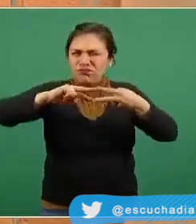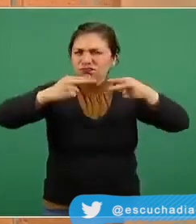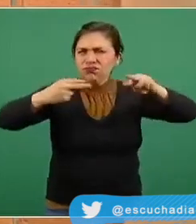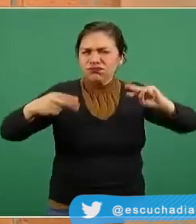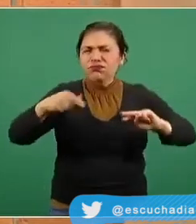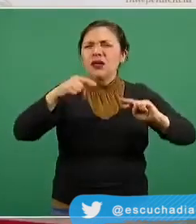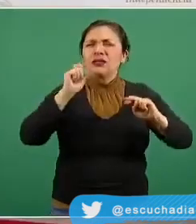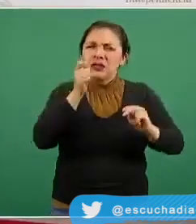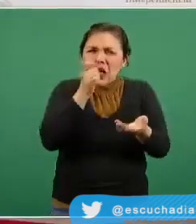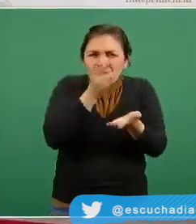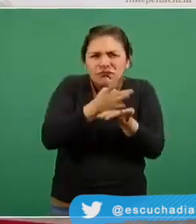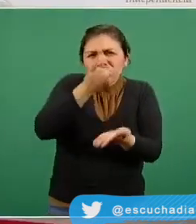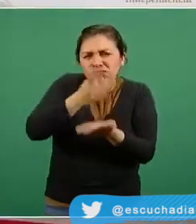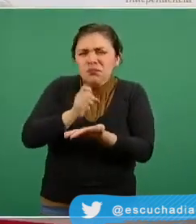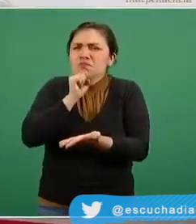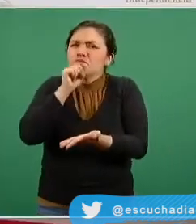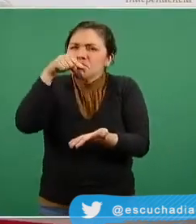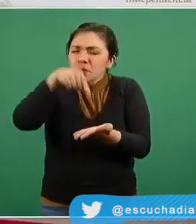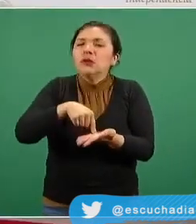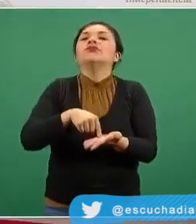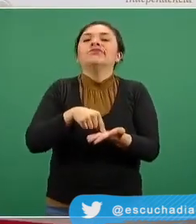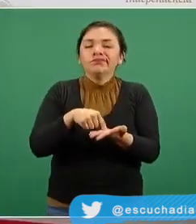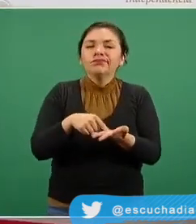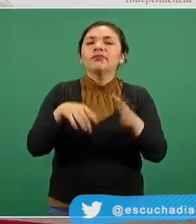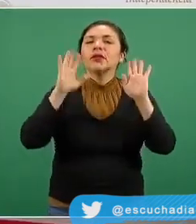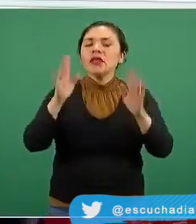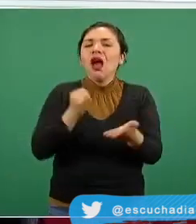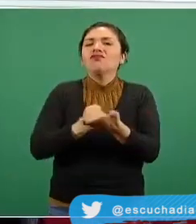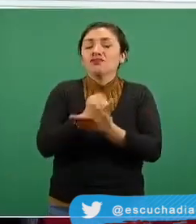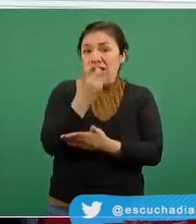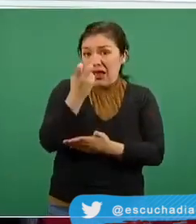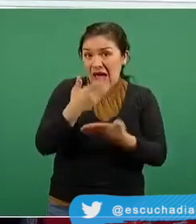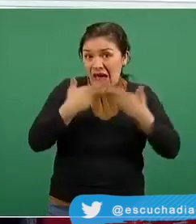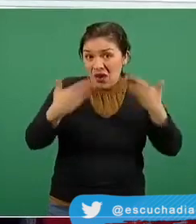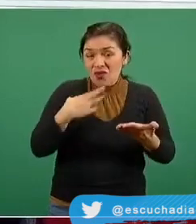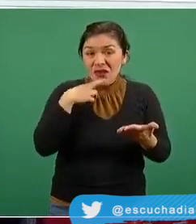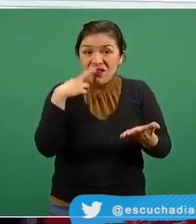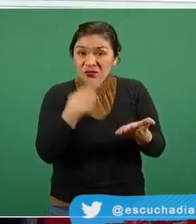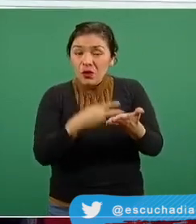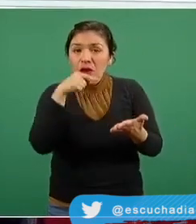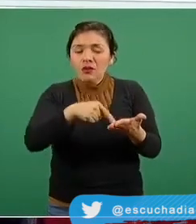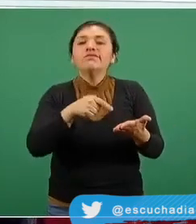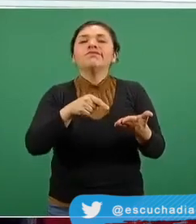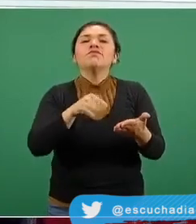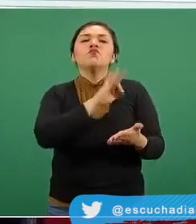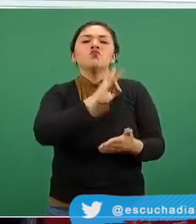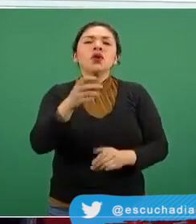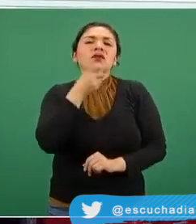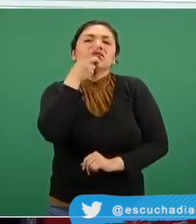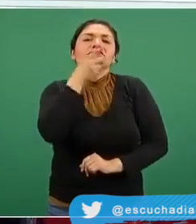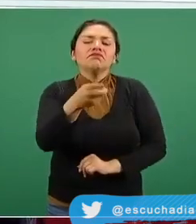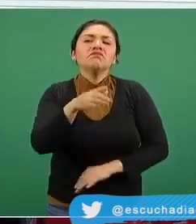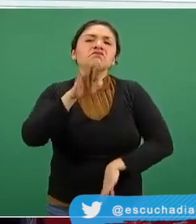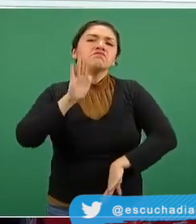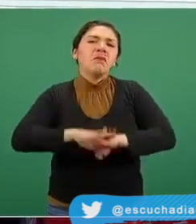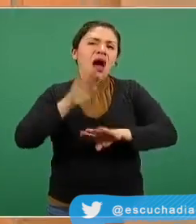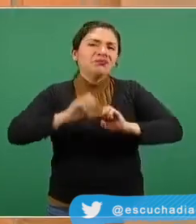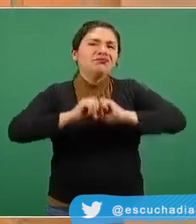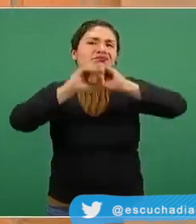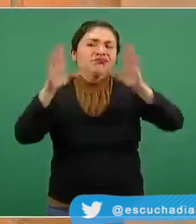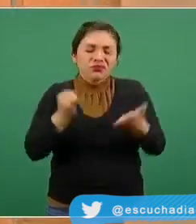momento se han identificado en la misma. Por lo tanto, ya con este resultado, entonces podemos decir de manera ya